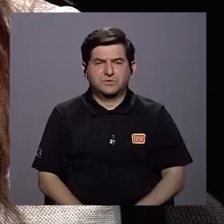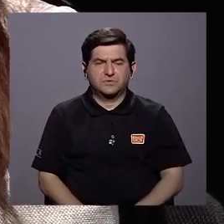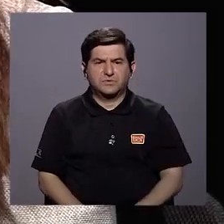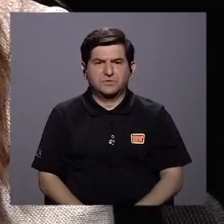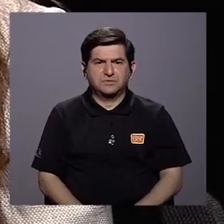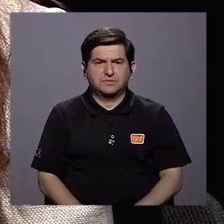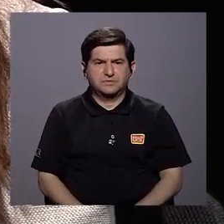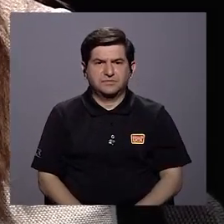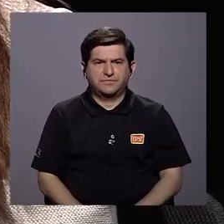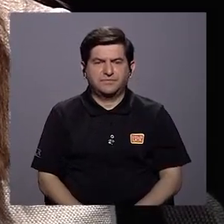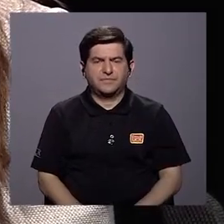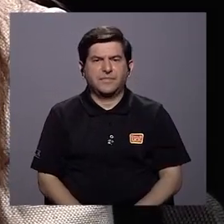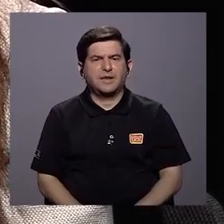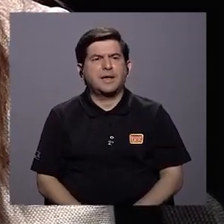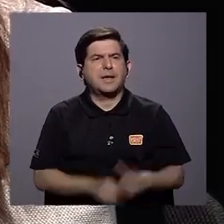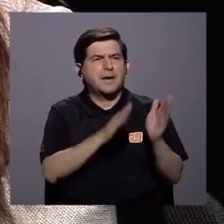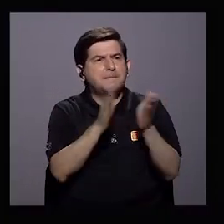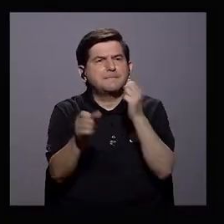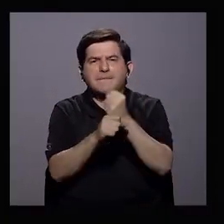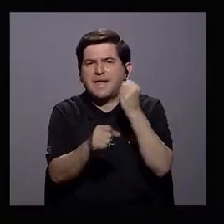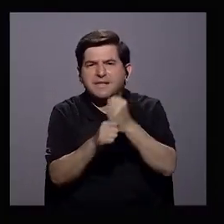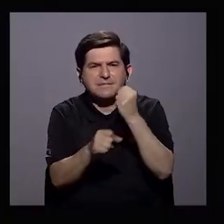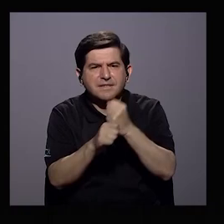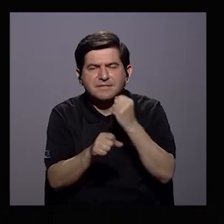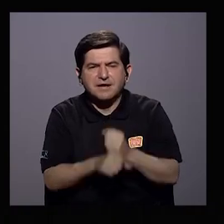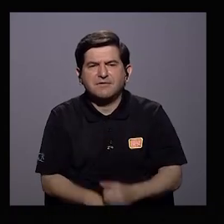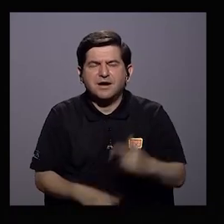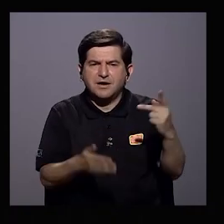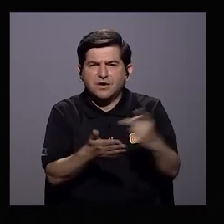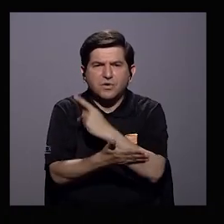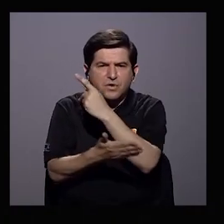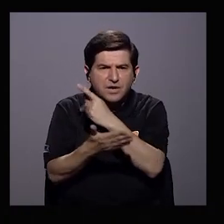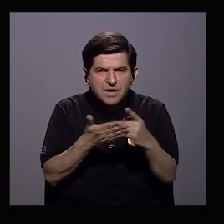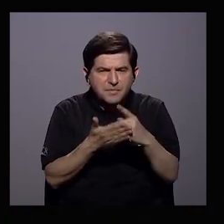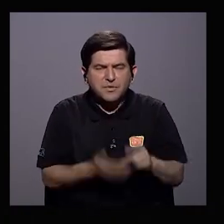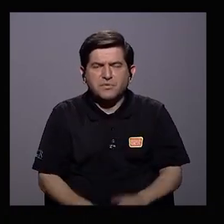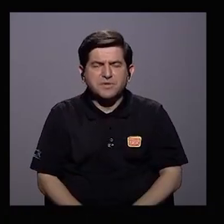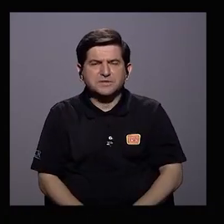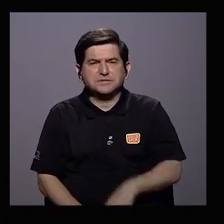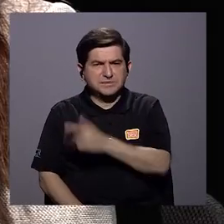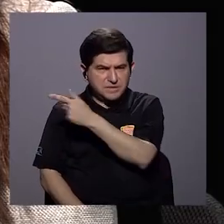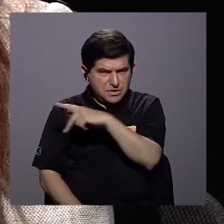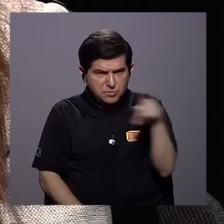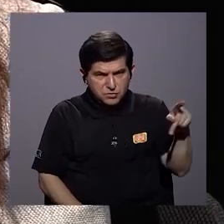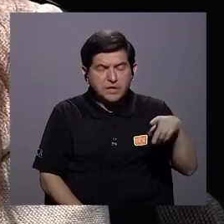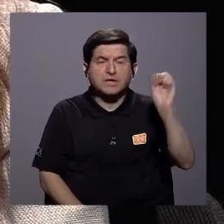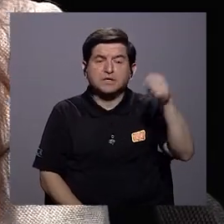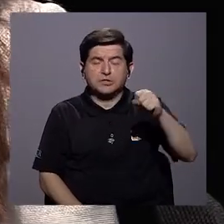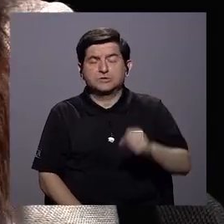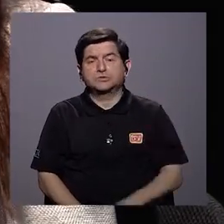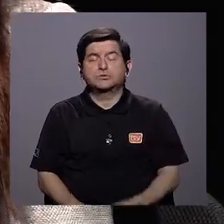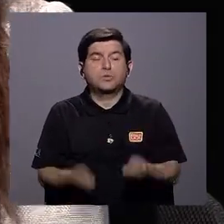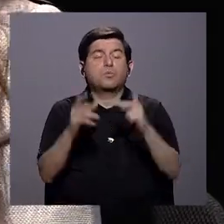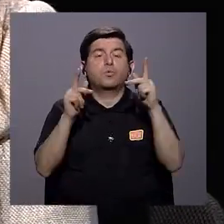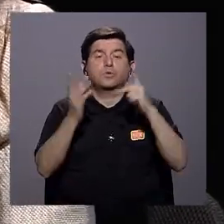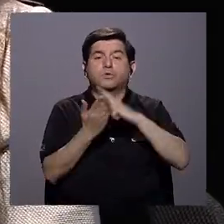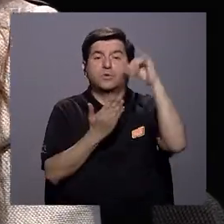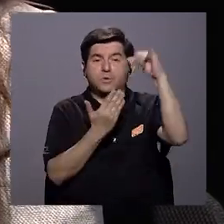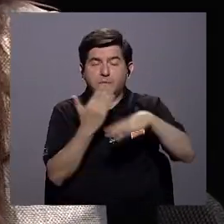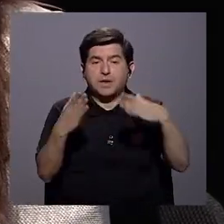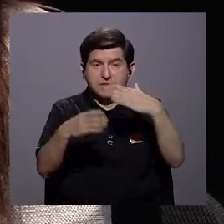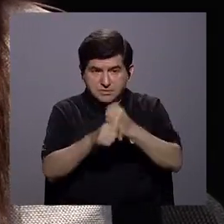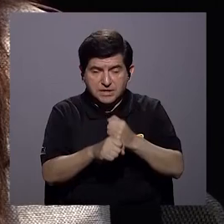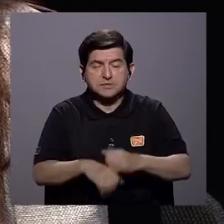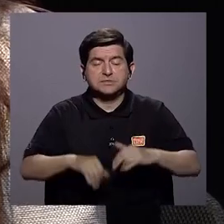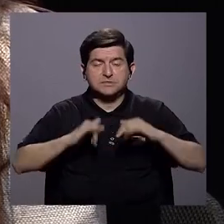¿Existe algún plan de trabajo en el caso de la provincia puntarenense? Sí, efectivamente hay muchos proyectos que se